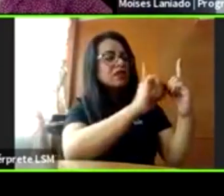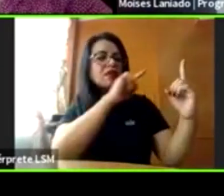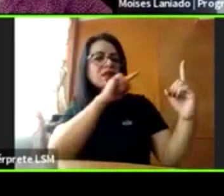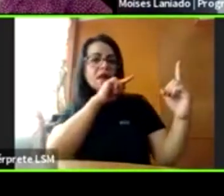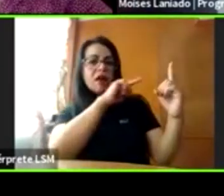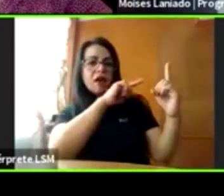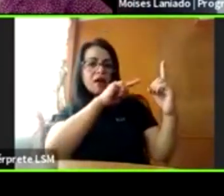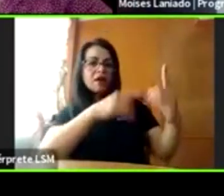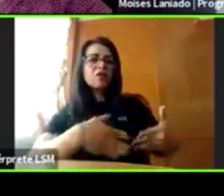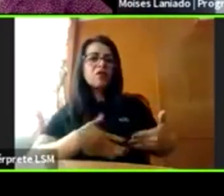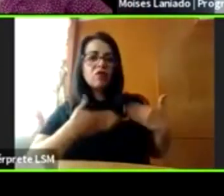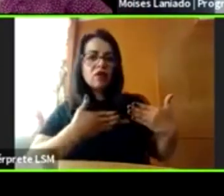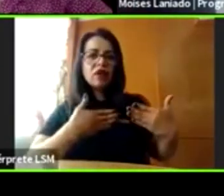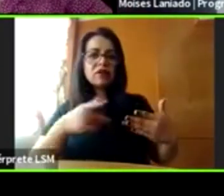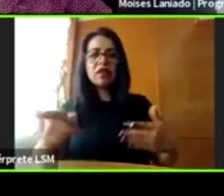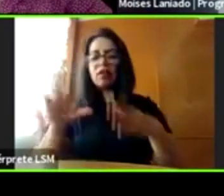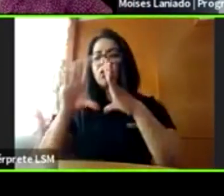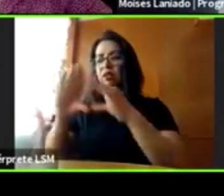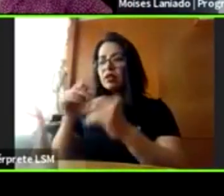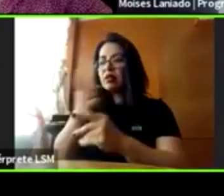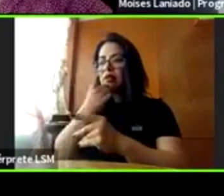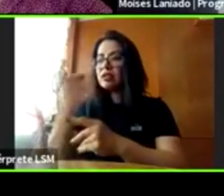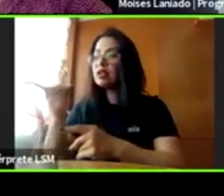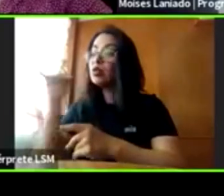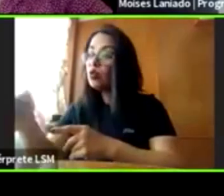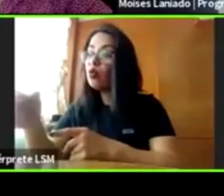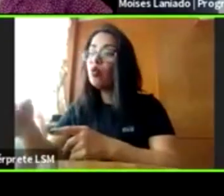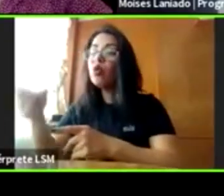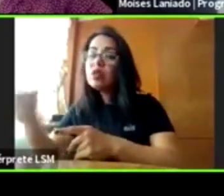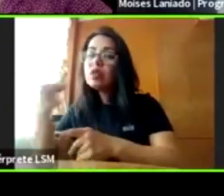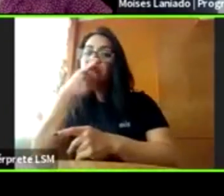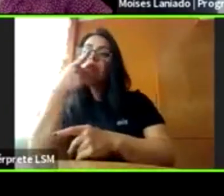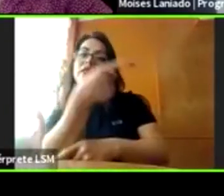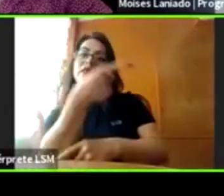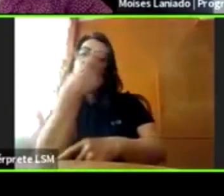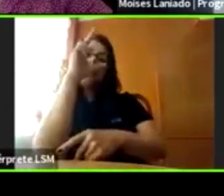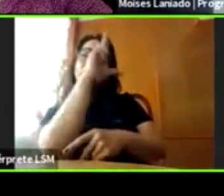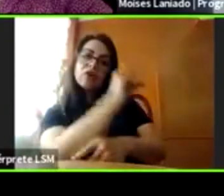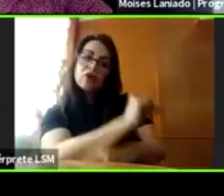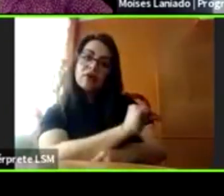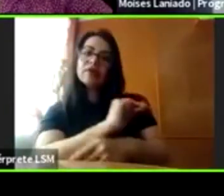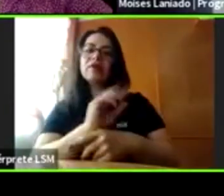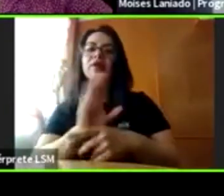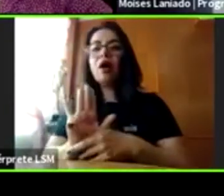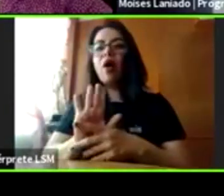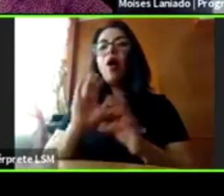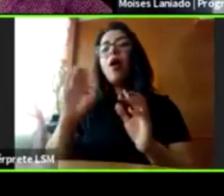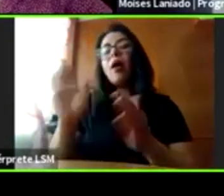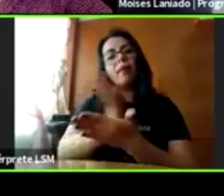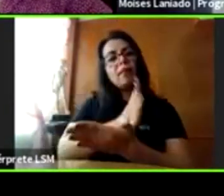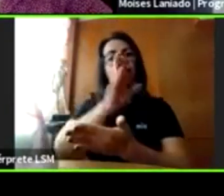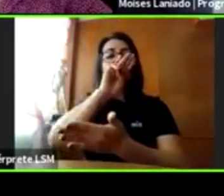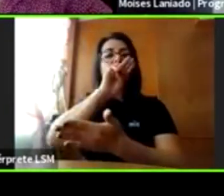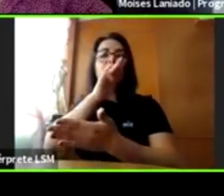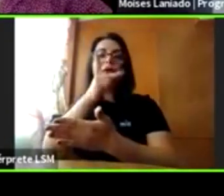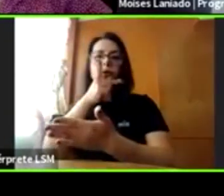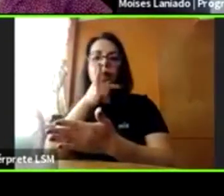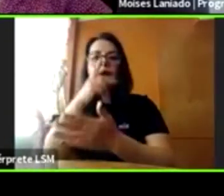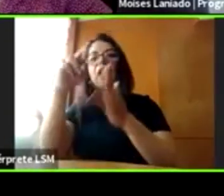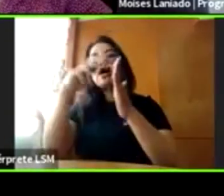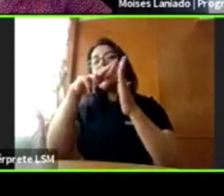y a contárselo a su adulto de confianza. Con los padres tratamos de reglas de seguridad personal.